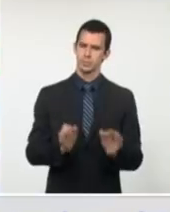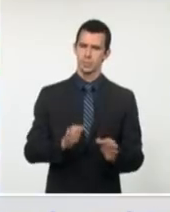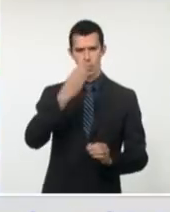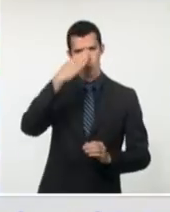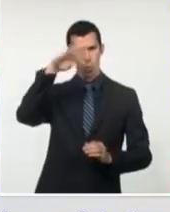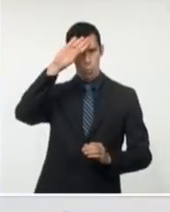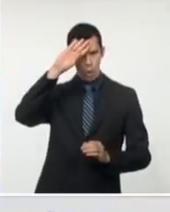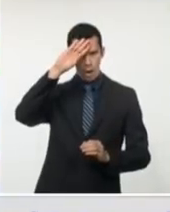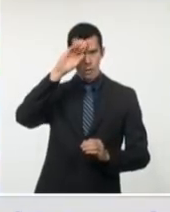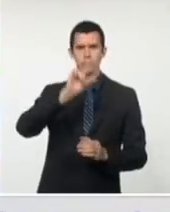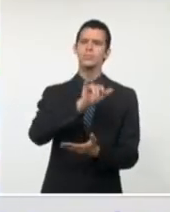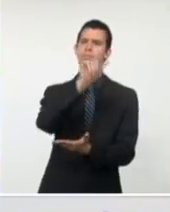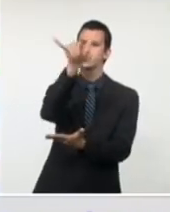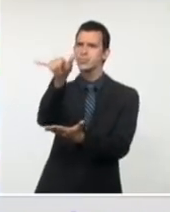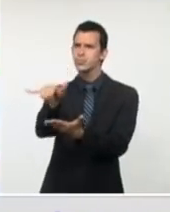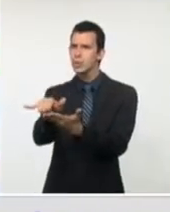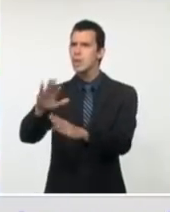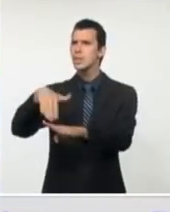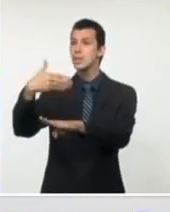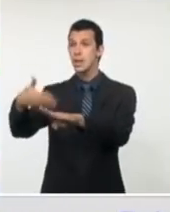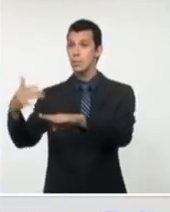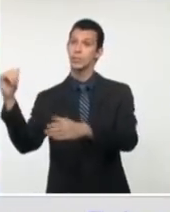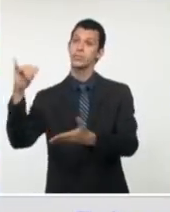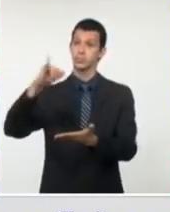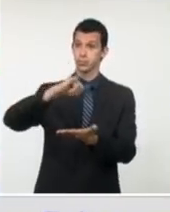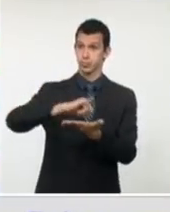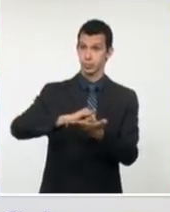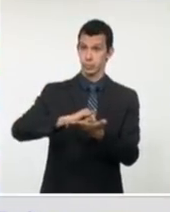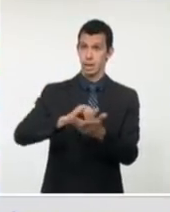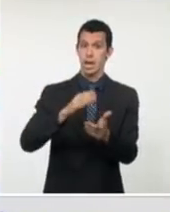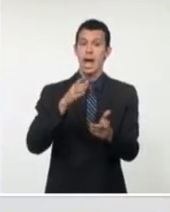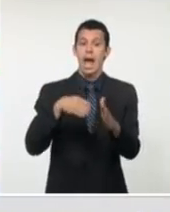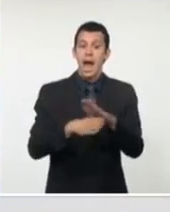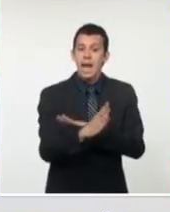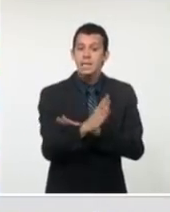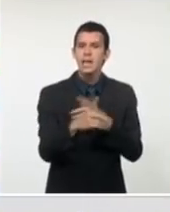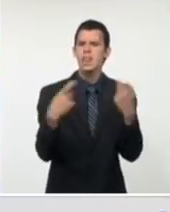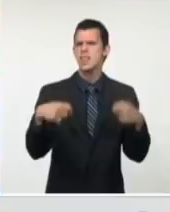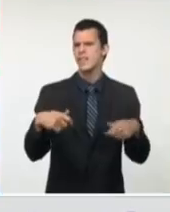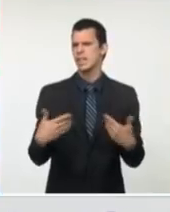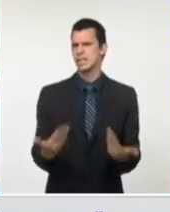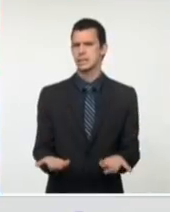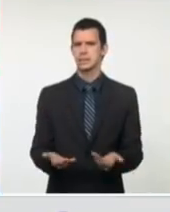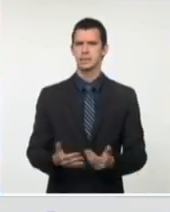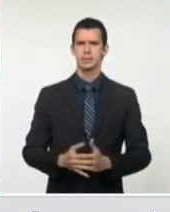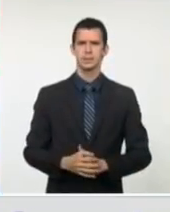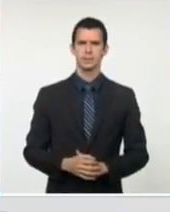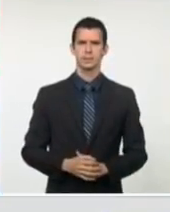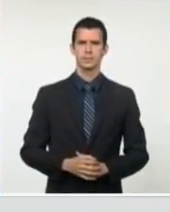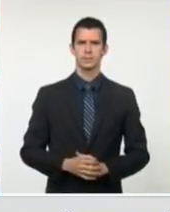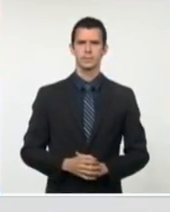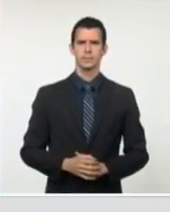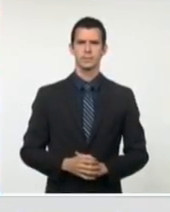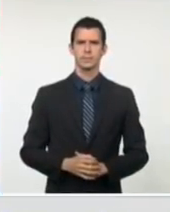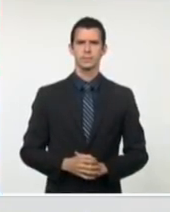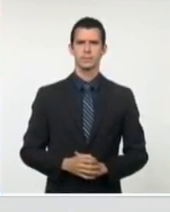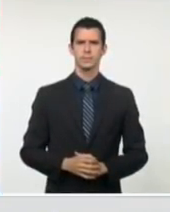que arriban por los polos turísticos. Los viajeros cubanos que arriben por los aeropuertos de los polos turísticos,